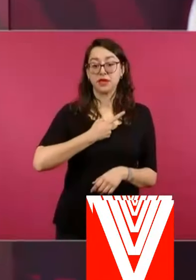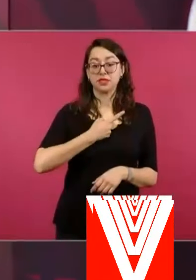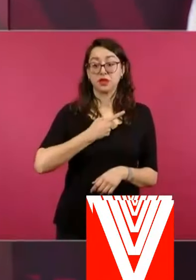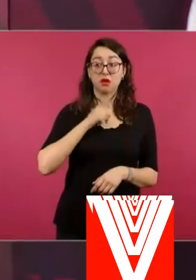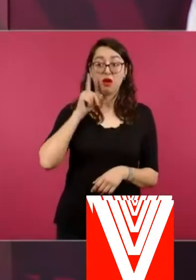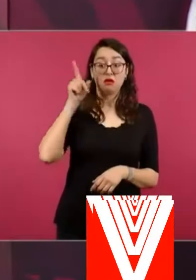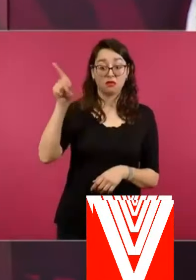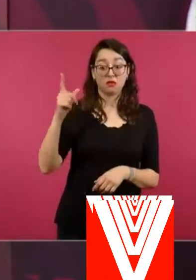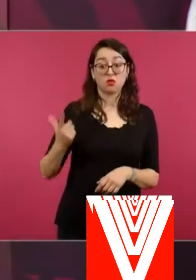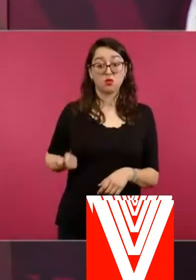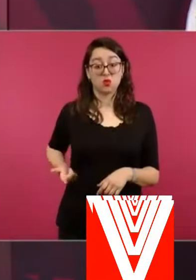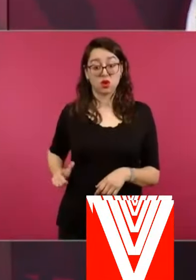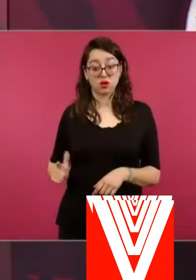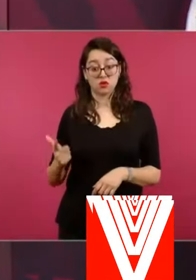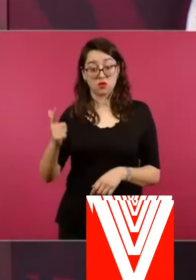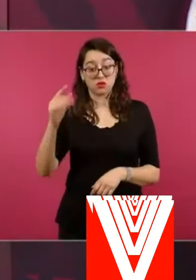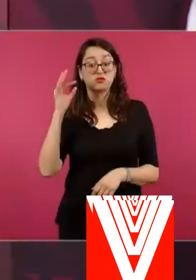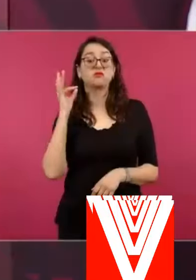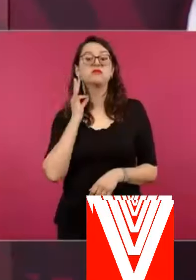fiscal